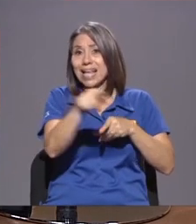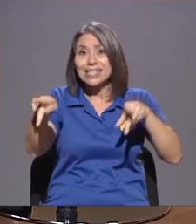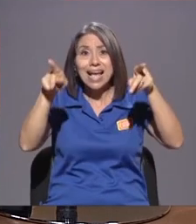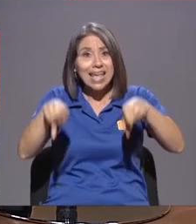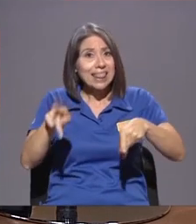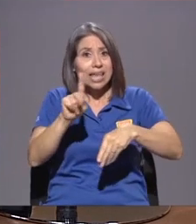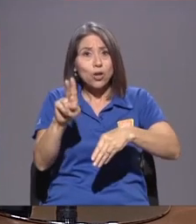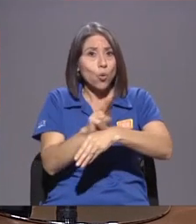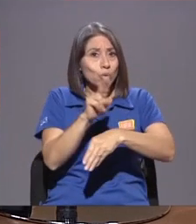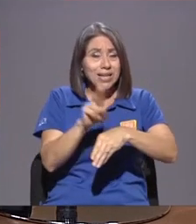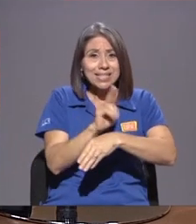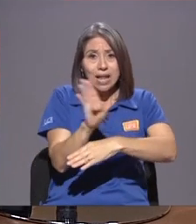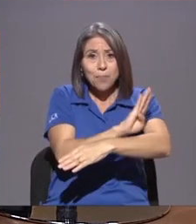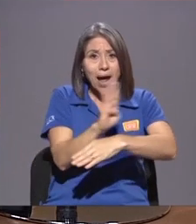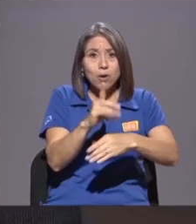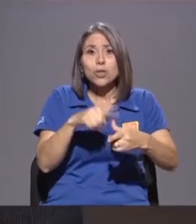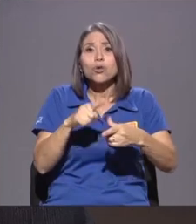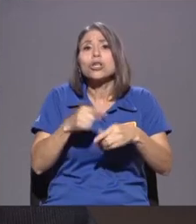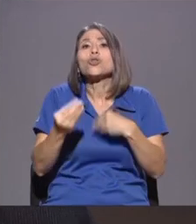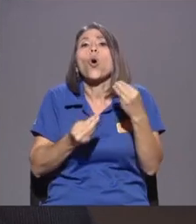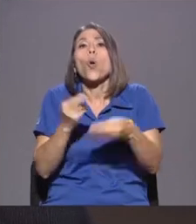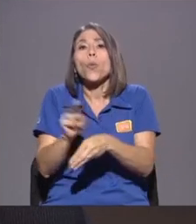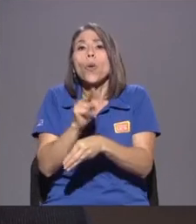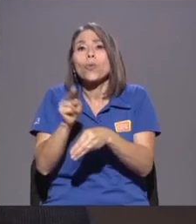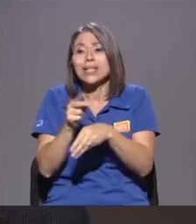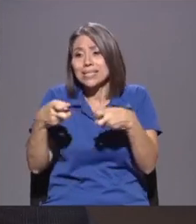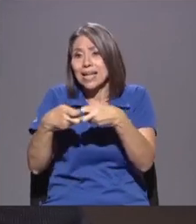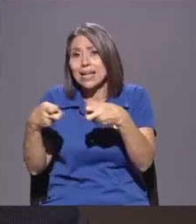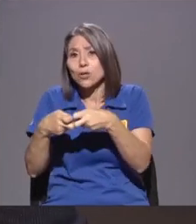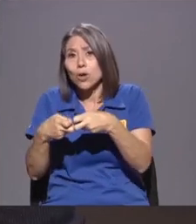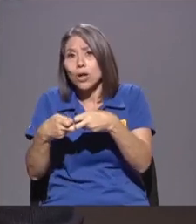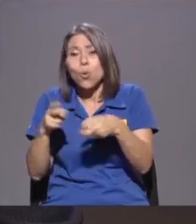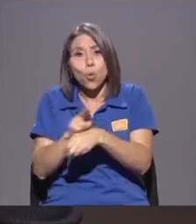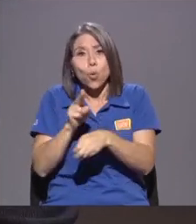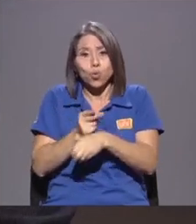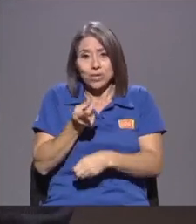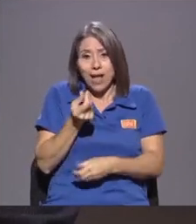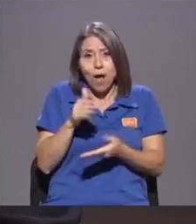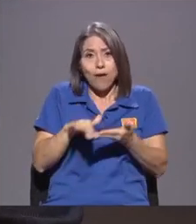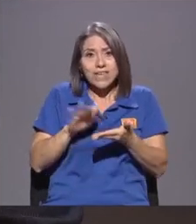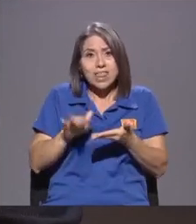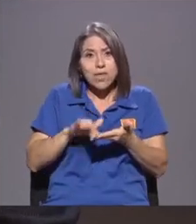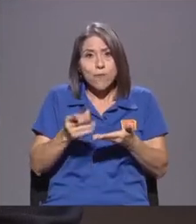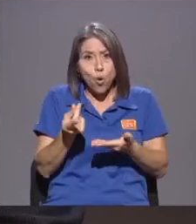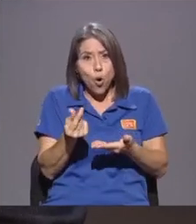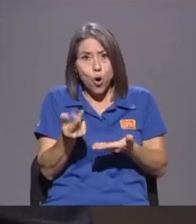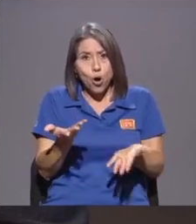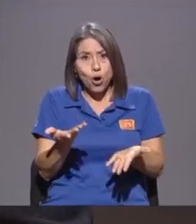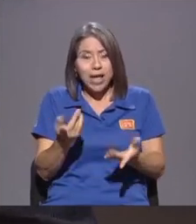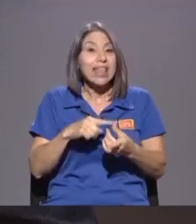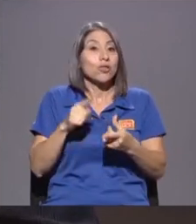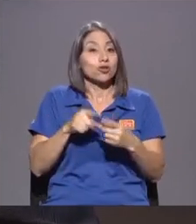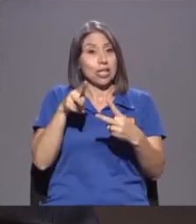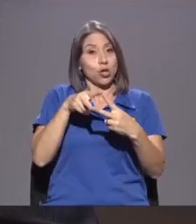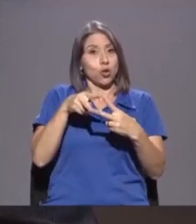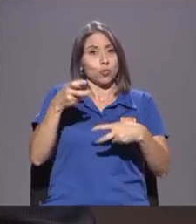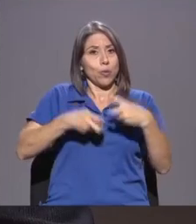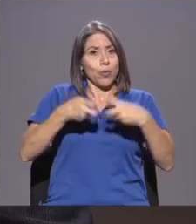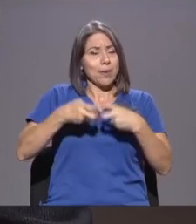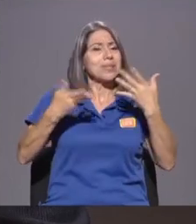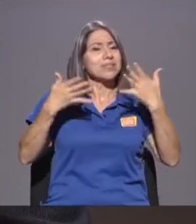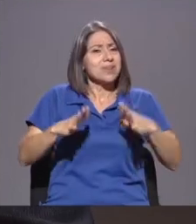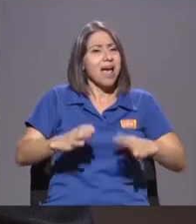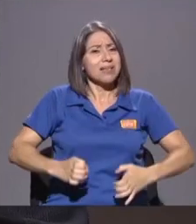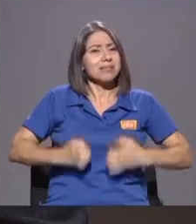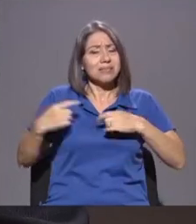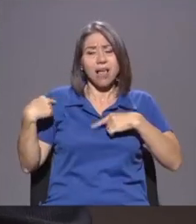Utilizar Medios De pago Usan Efectivo Y vamos A ver Este problema Los dos problemas Existen Hace tiempo